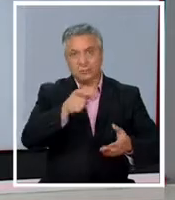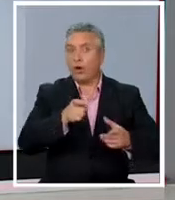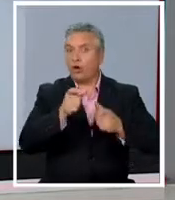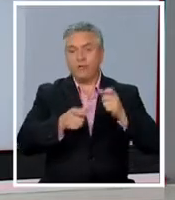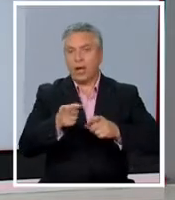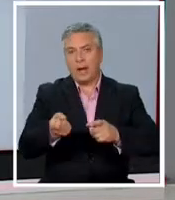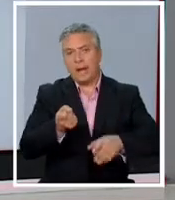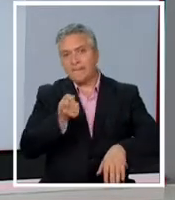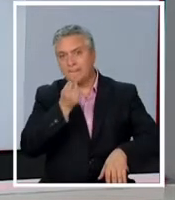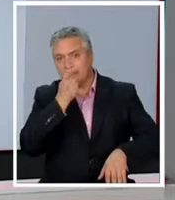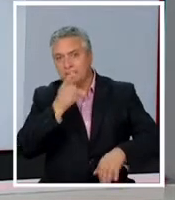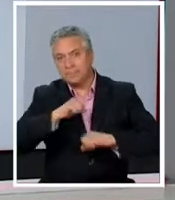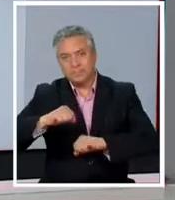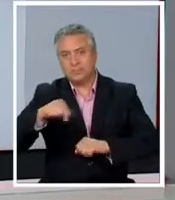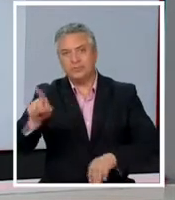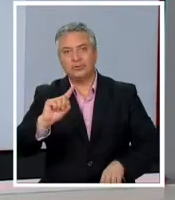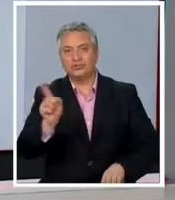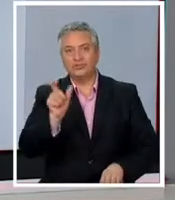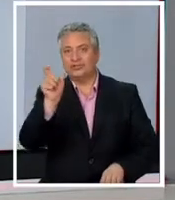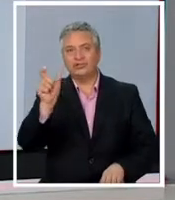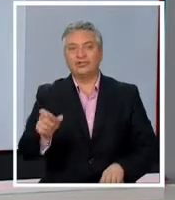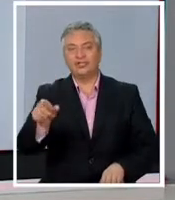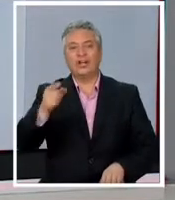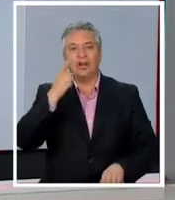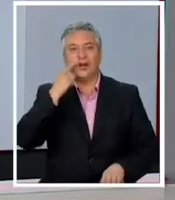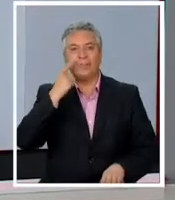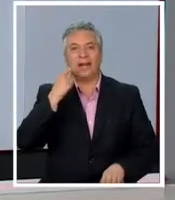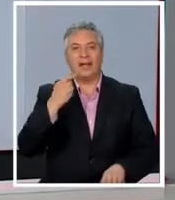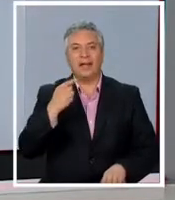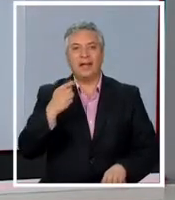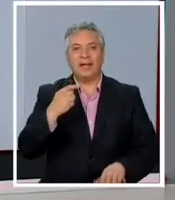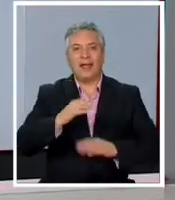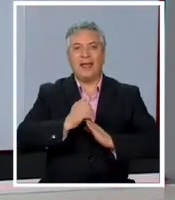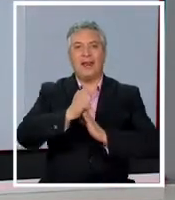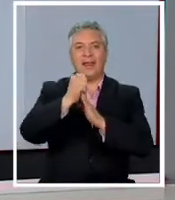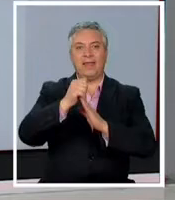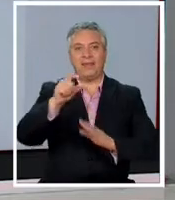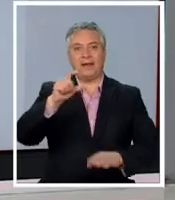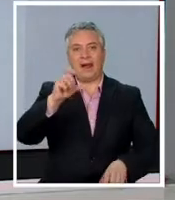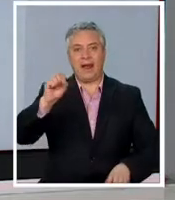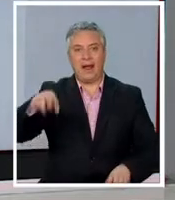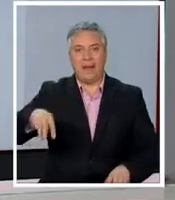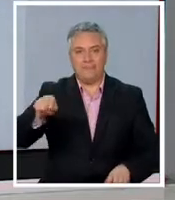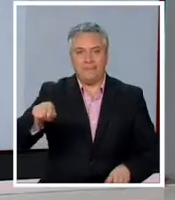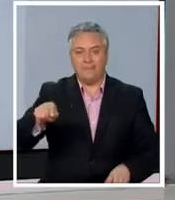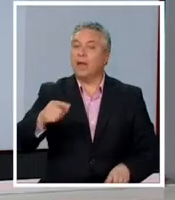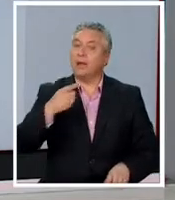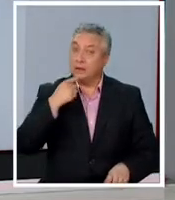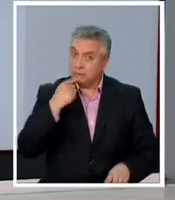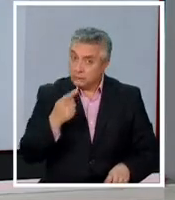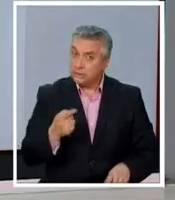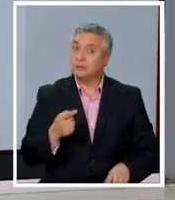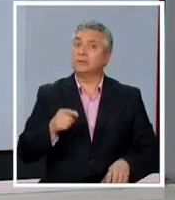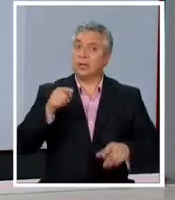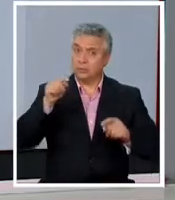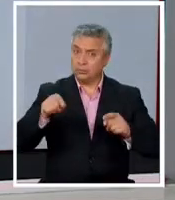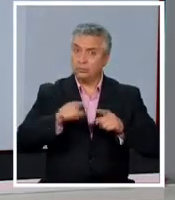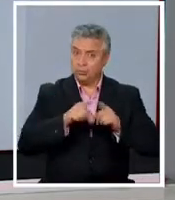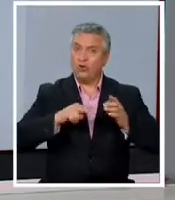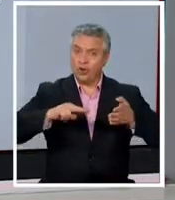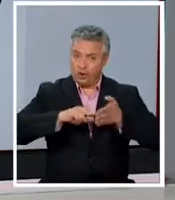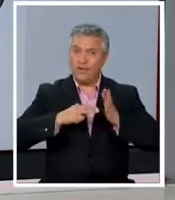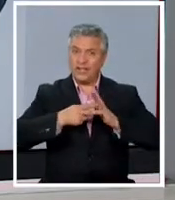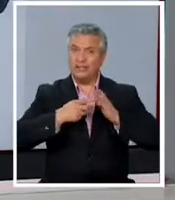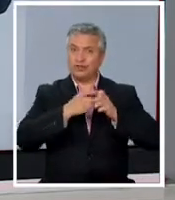querellarse en contra del líder de la CAM Héctor Yaitul instancia donde llamó a los parlamentarios a enfocarse en la solución del conflicto en la macrozona